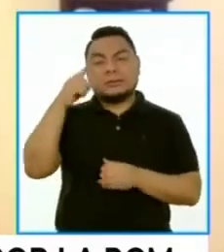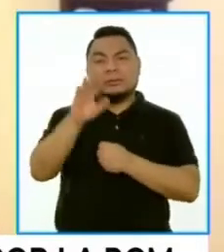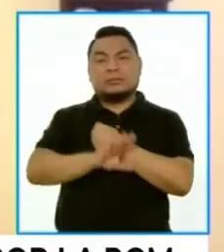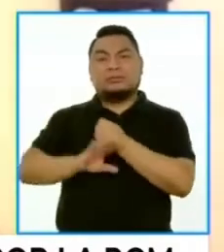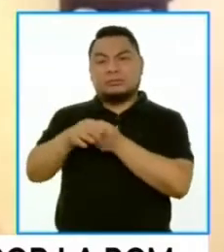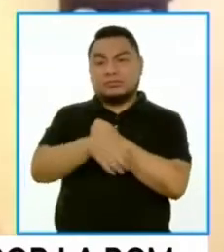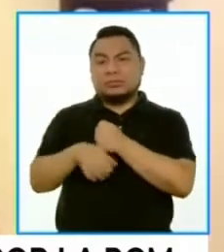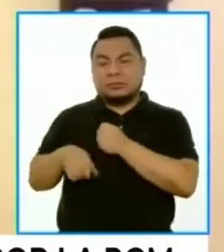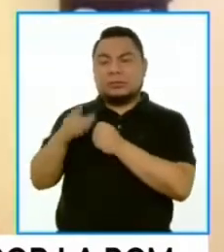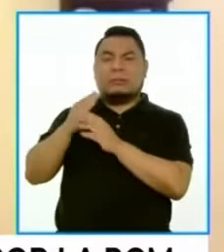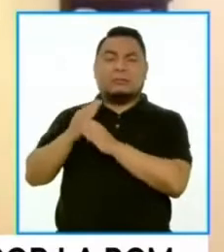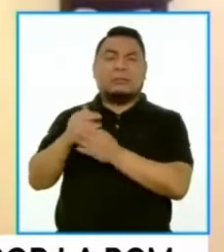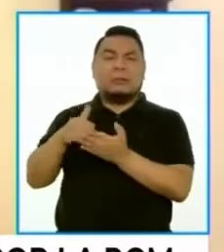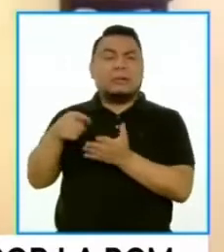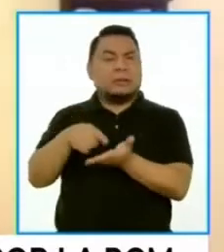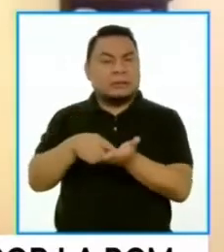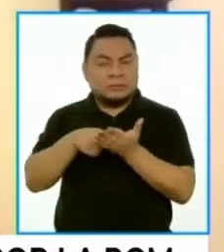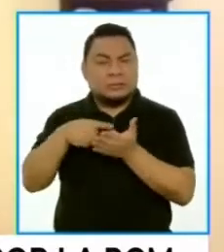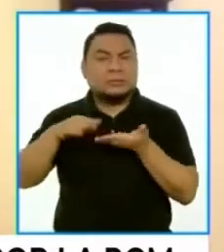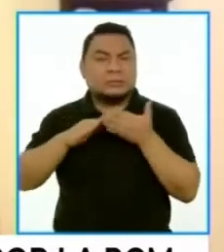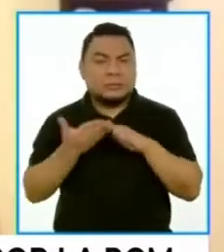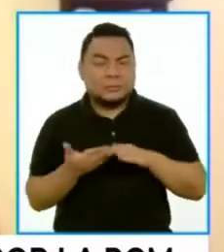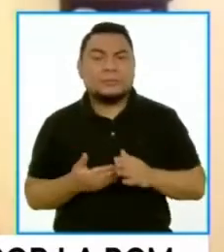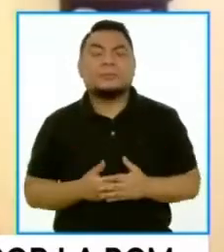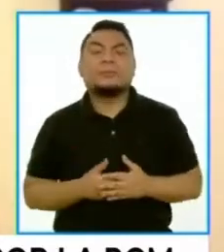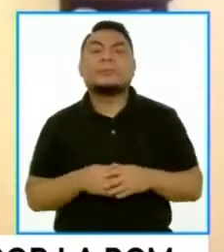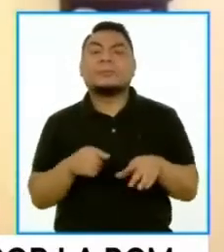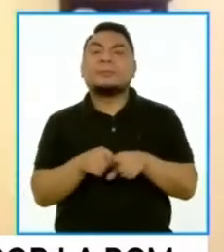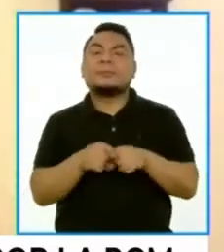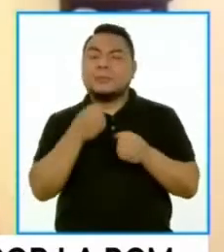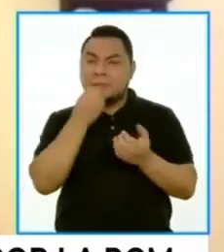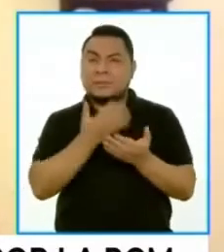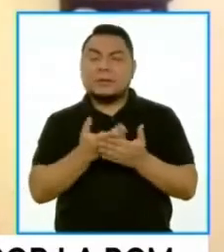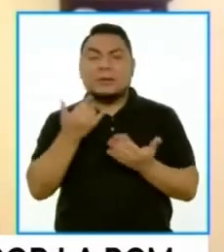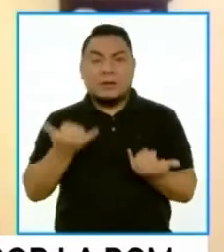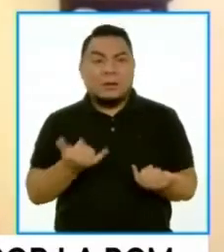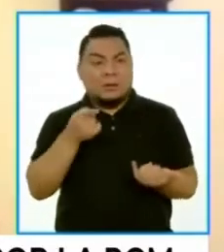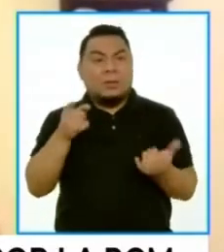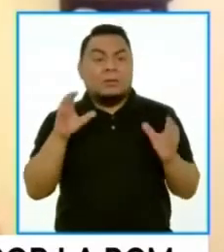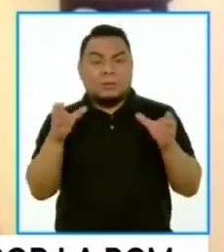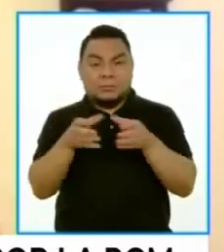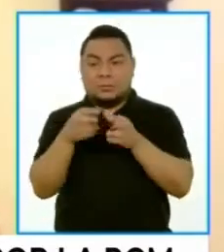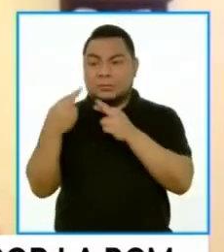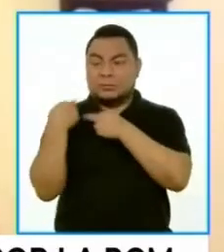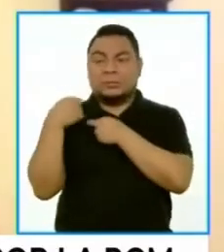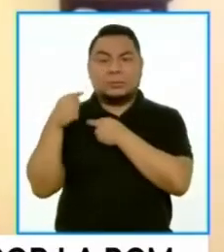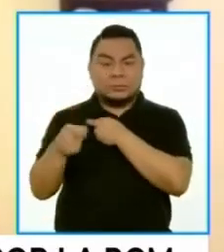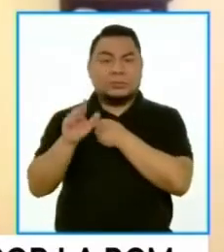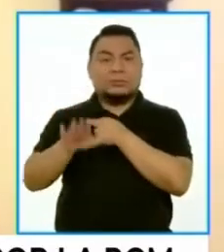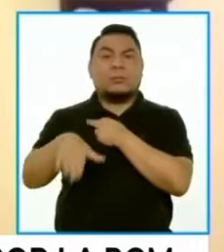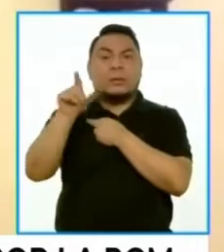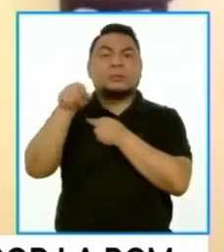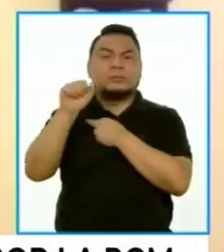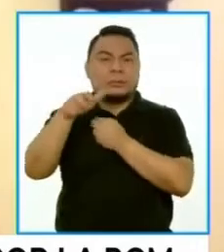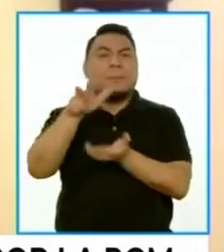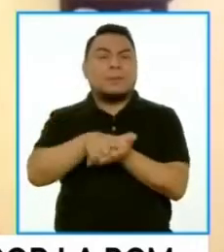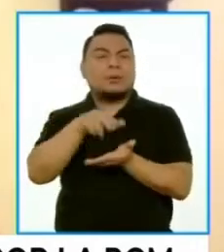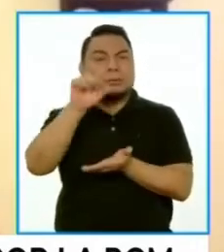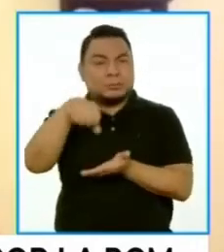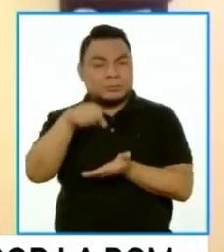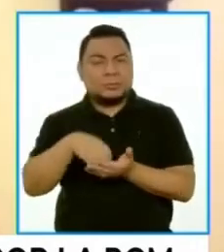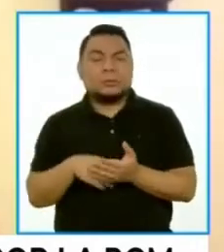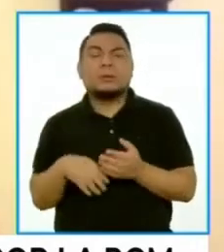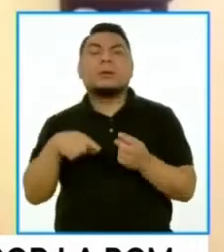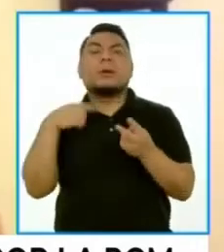parlamentaria que creo que es una exigencia de la población y es un buen gesto que ahora la Junta de Portavoces en su mayoría la haya aprobado